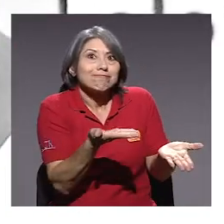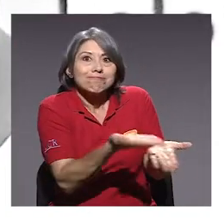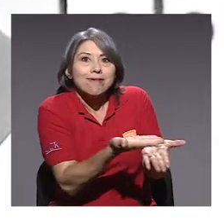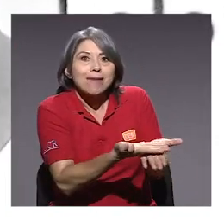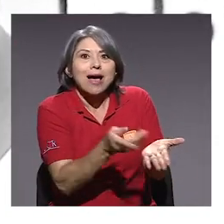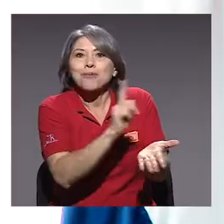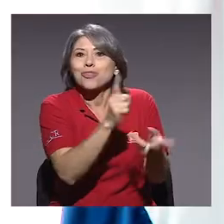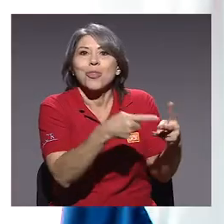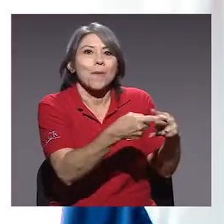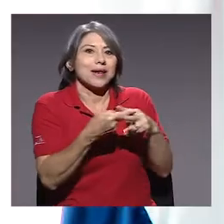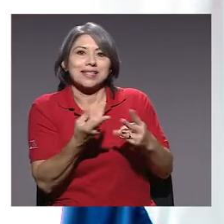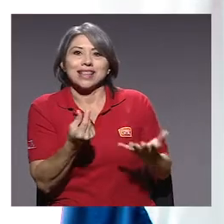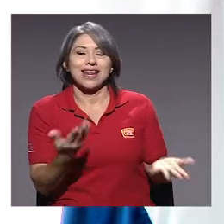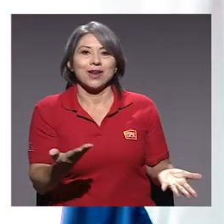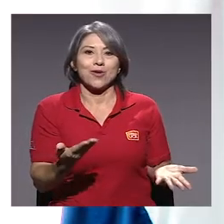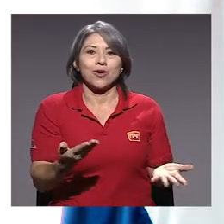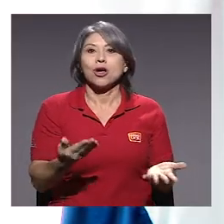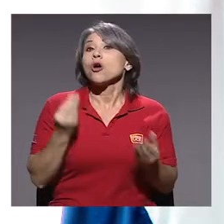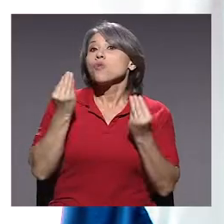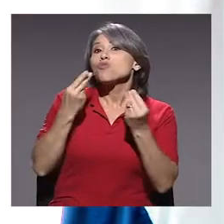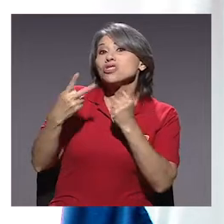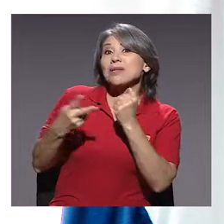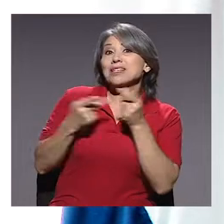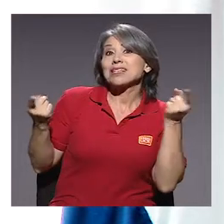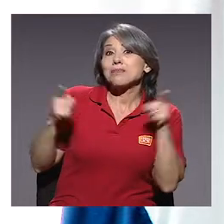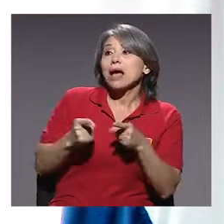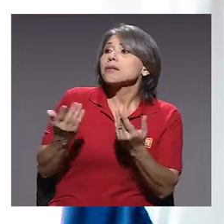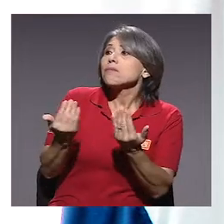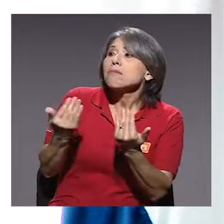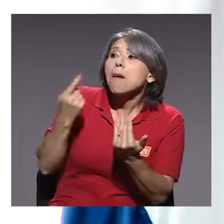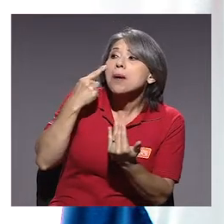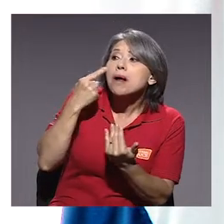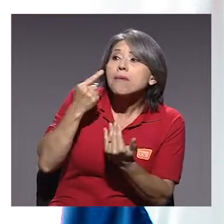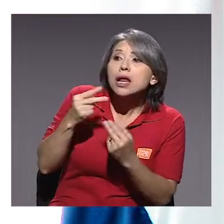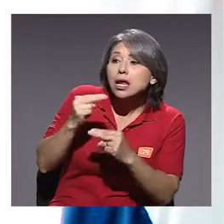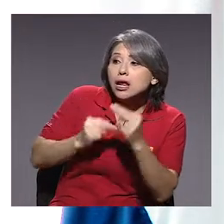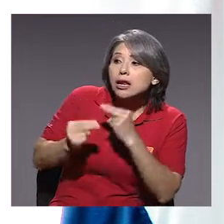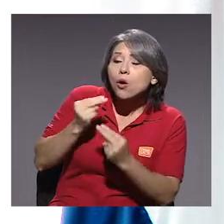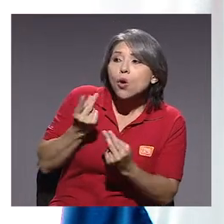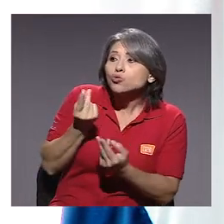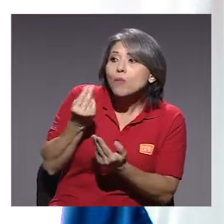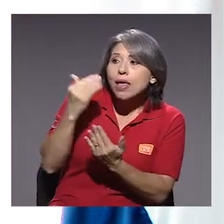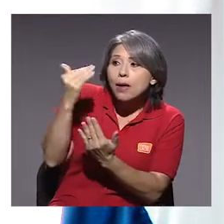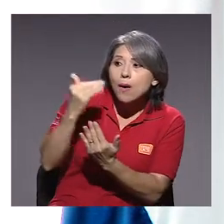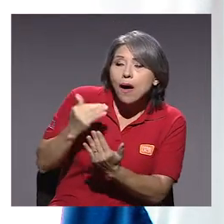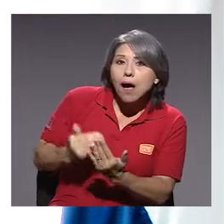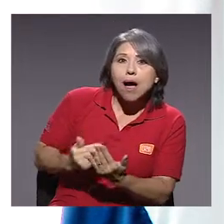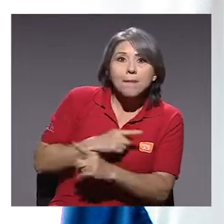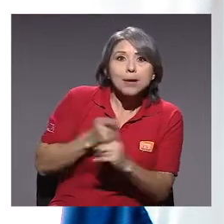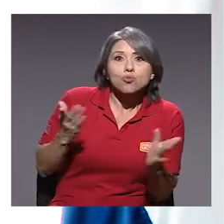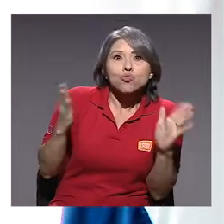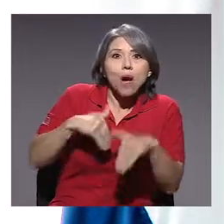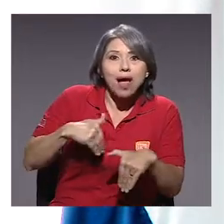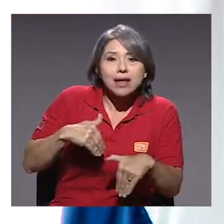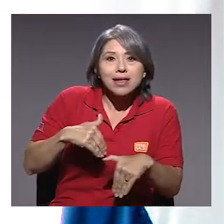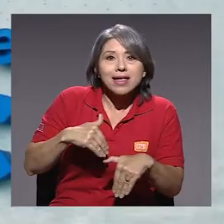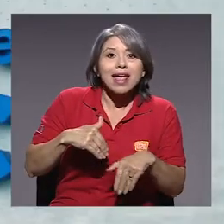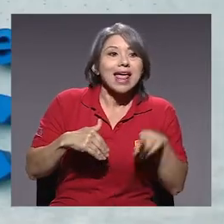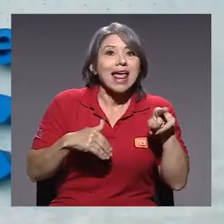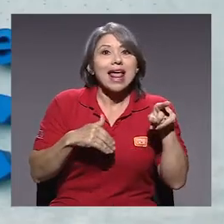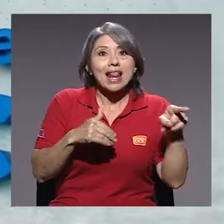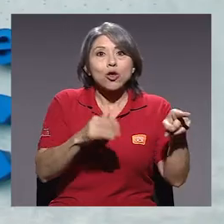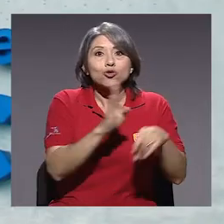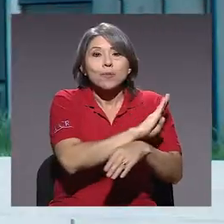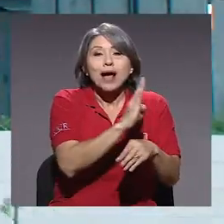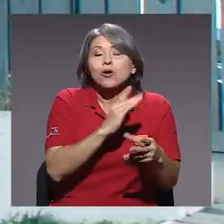prestan dinero. En muchos casos pasa que le piden estados financieros que no tienen porque están empezando su negocio. Ellos lo que están viendo es la sostenibilidad